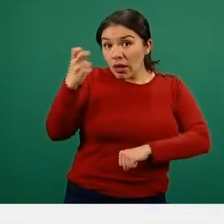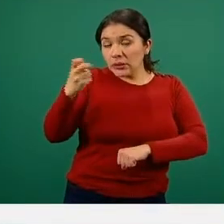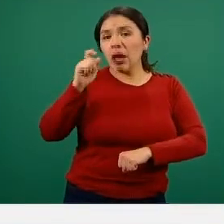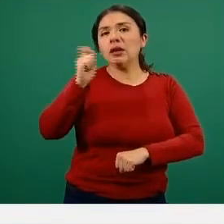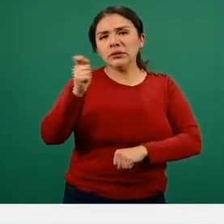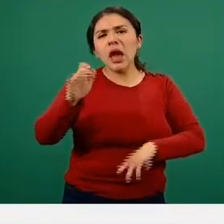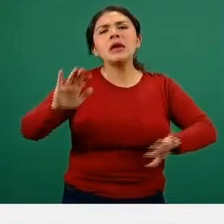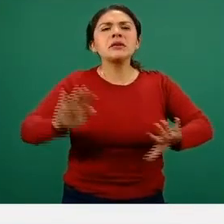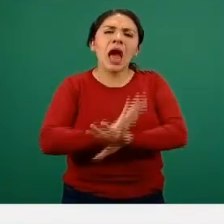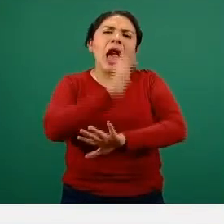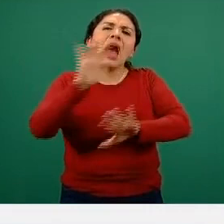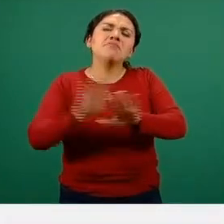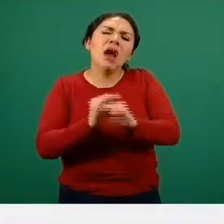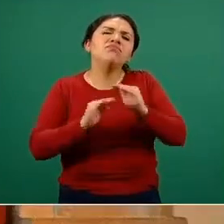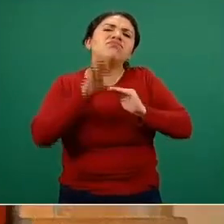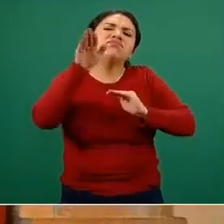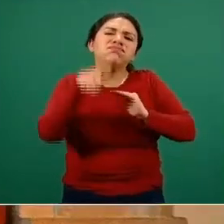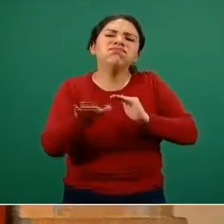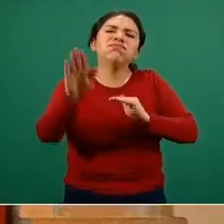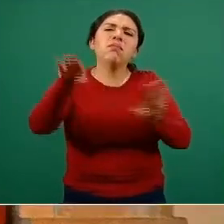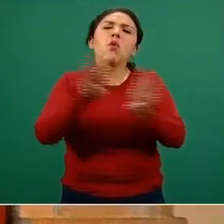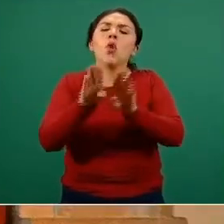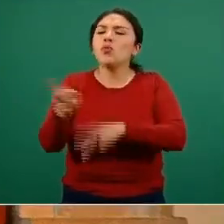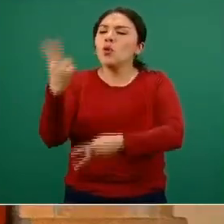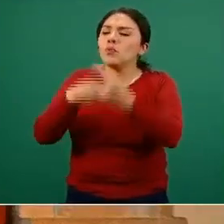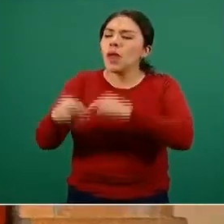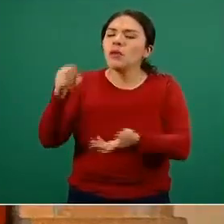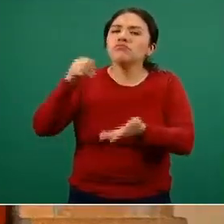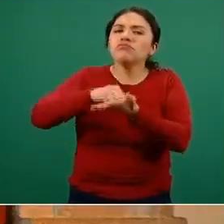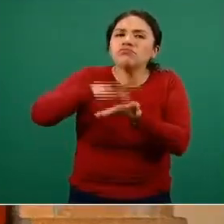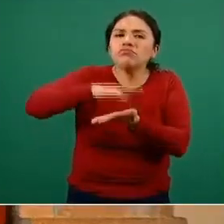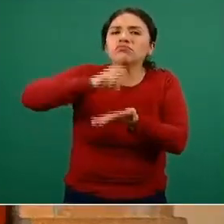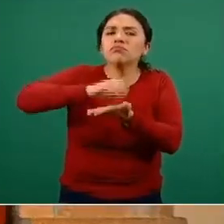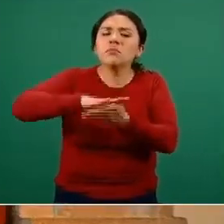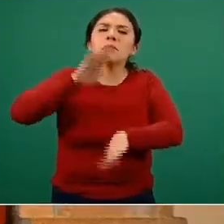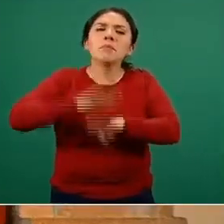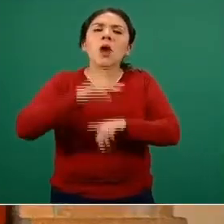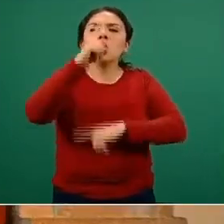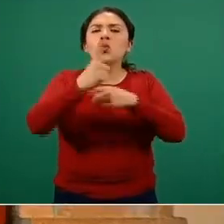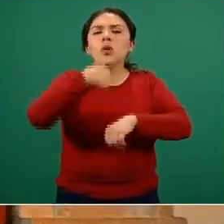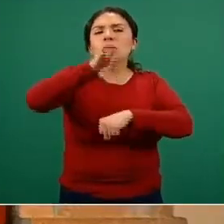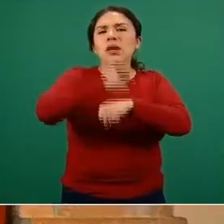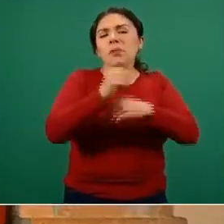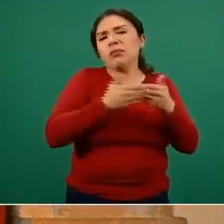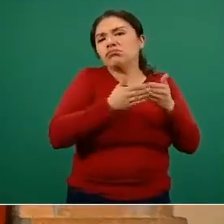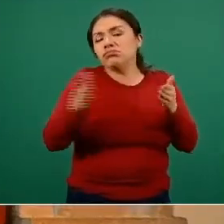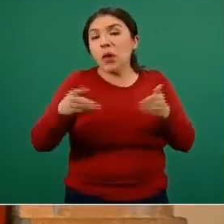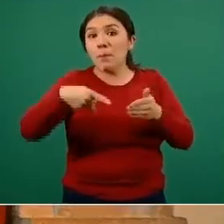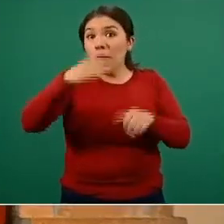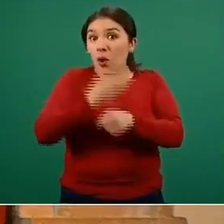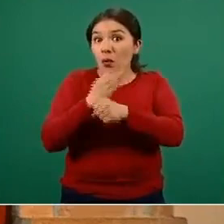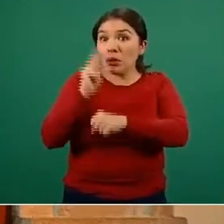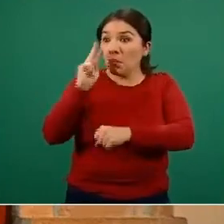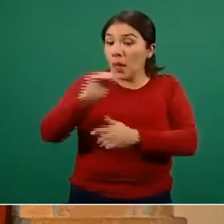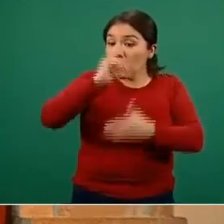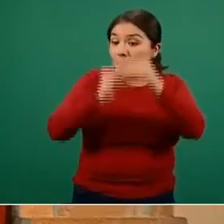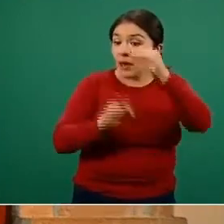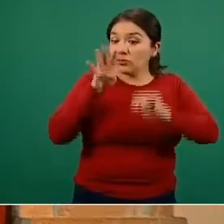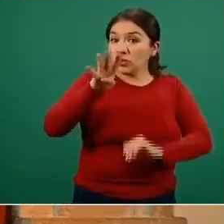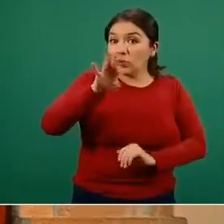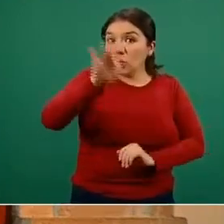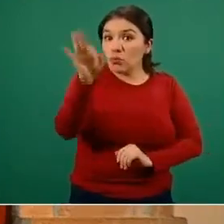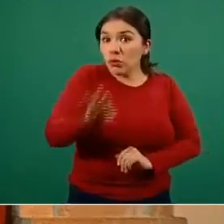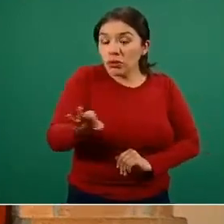moviendo en función de cómo se vayan integrando los casos en el transcurso de la semana, sin embargo, menos 19 por ciento. Es una